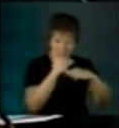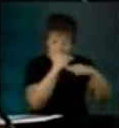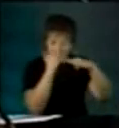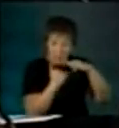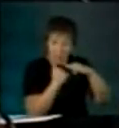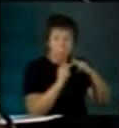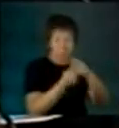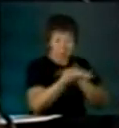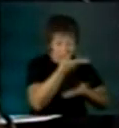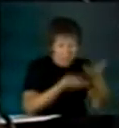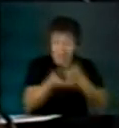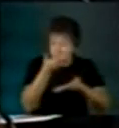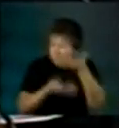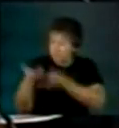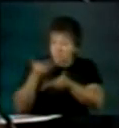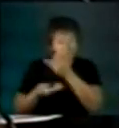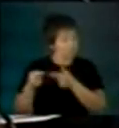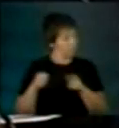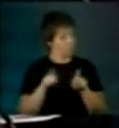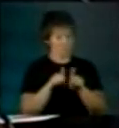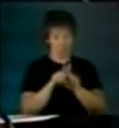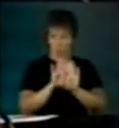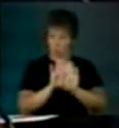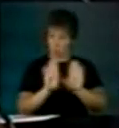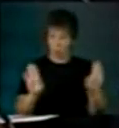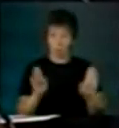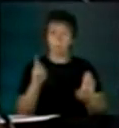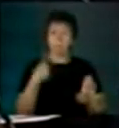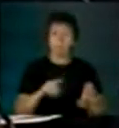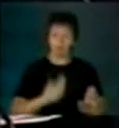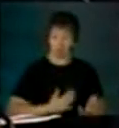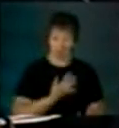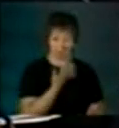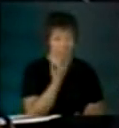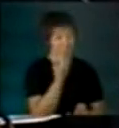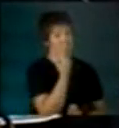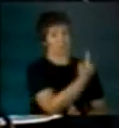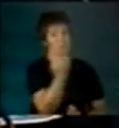Ese va a ser un test de valentía.